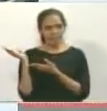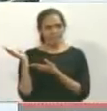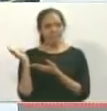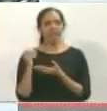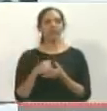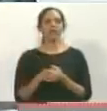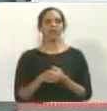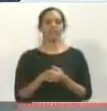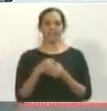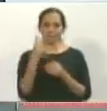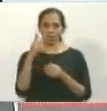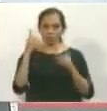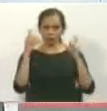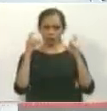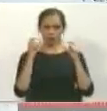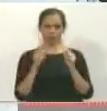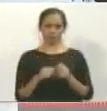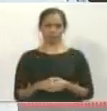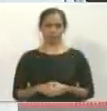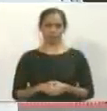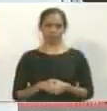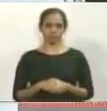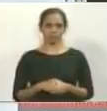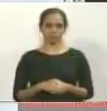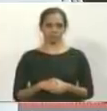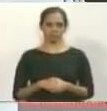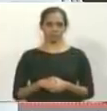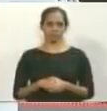Las dos fotos, las dos fotos, pate para los, ahí estoy, ¿ves?